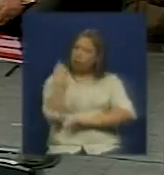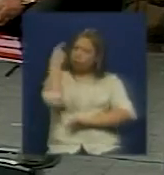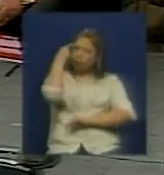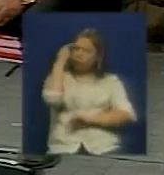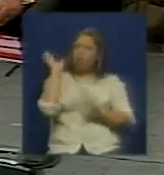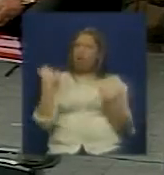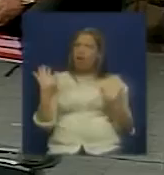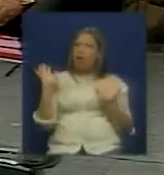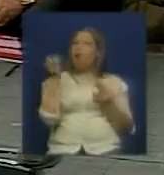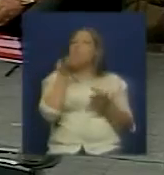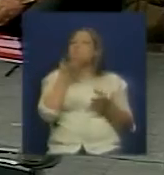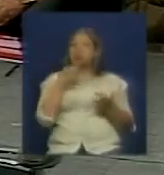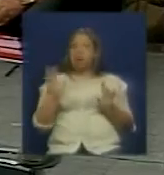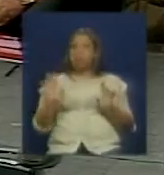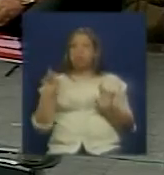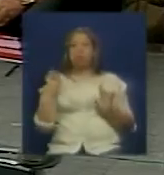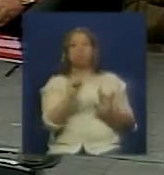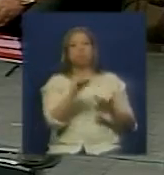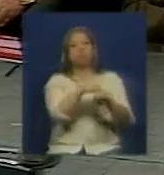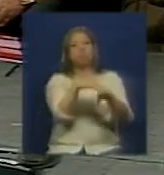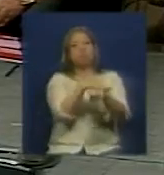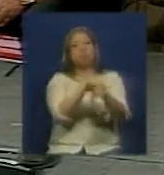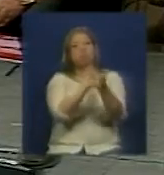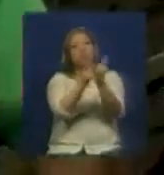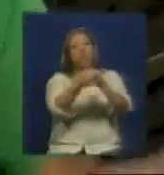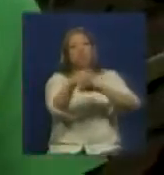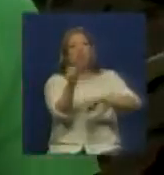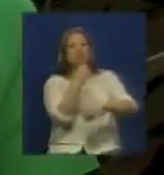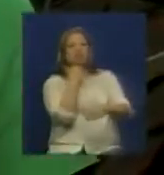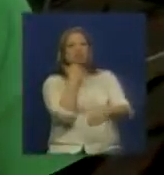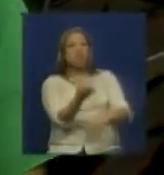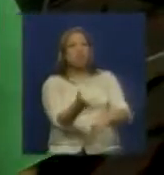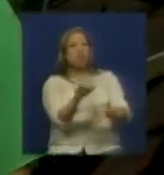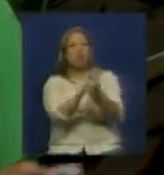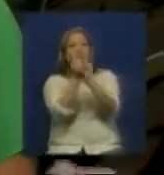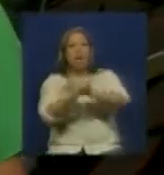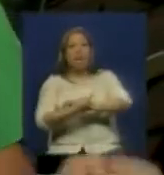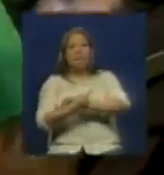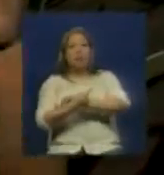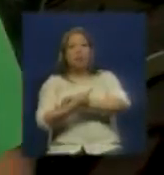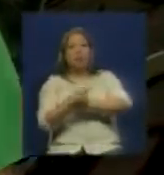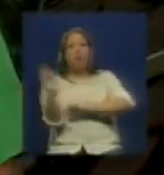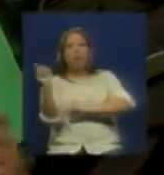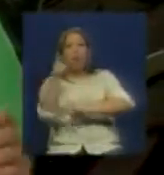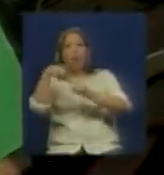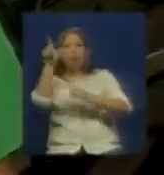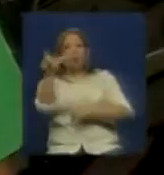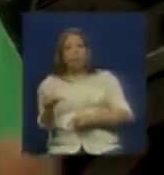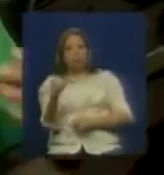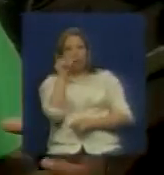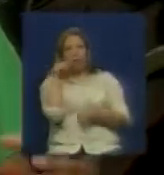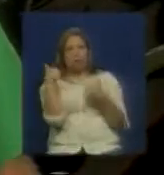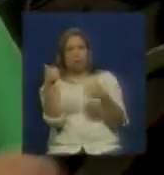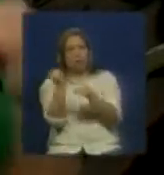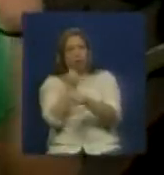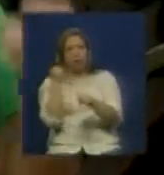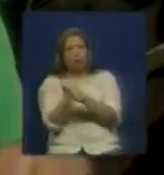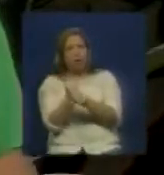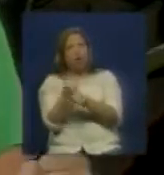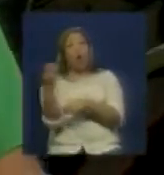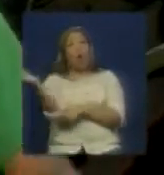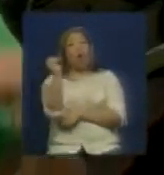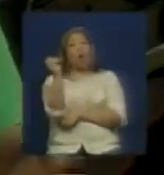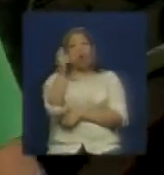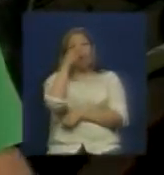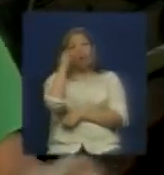solamente con colocar a alguien que tiene digamos más vestimenta de pueblo o hay que transformar toda esa estructura tanto del